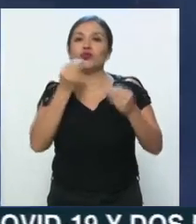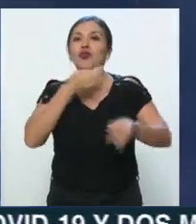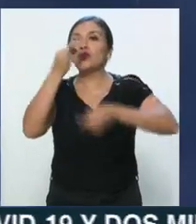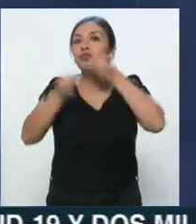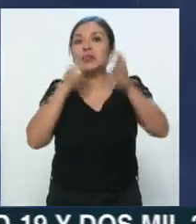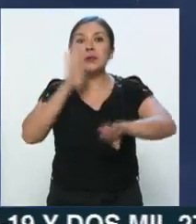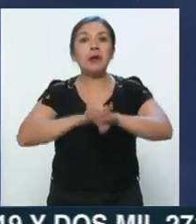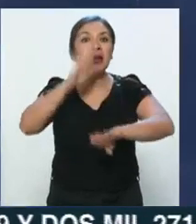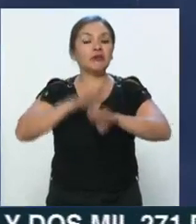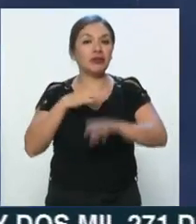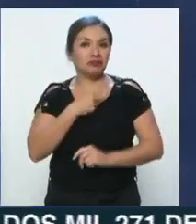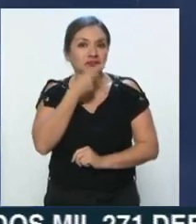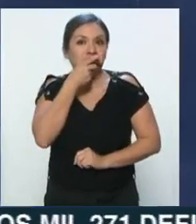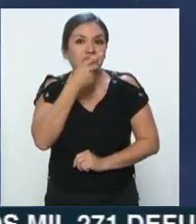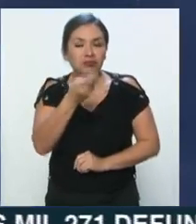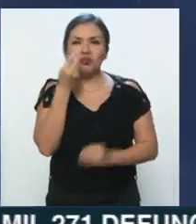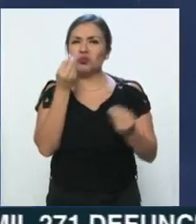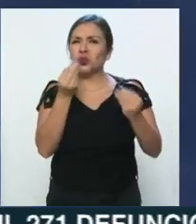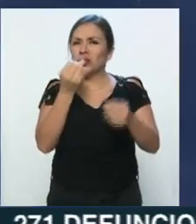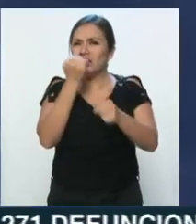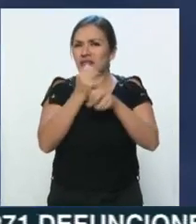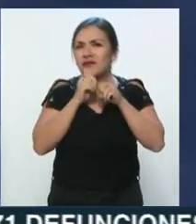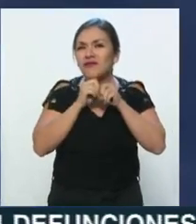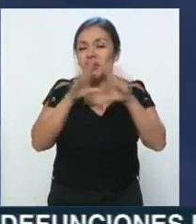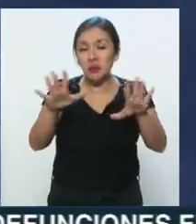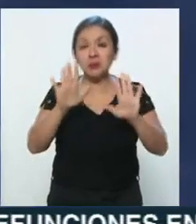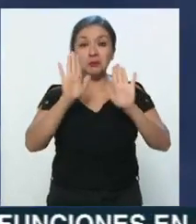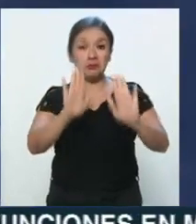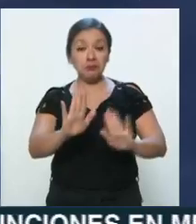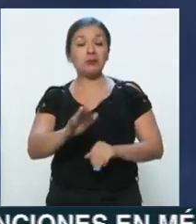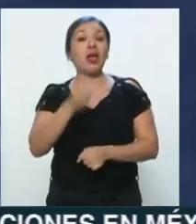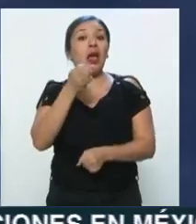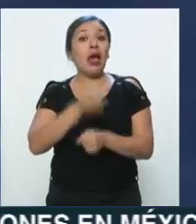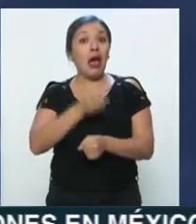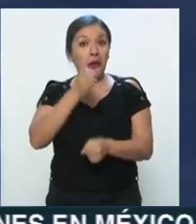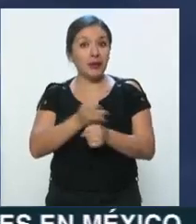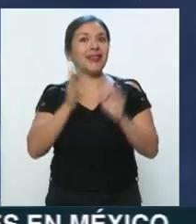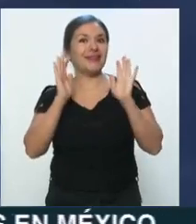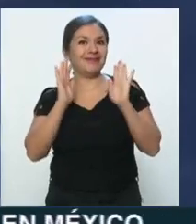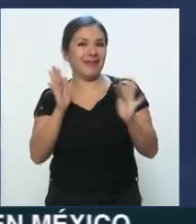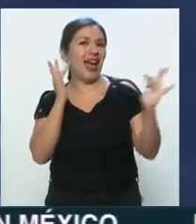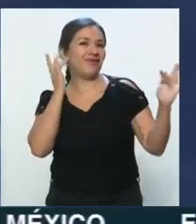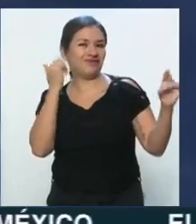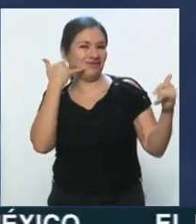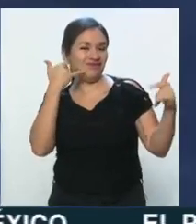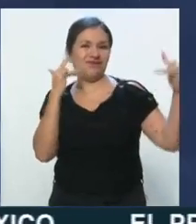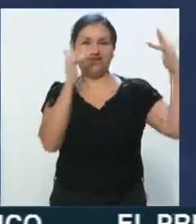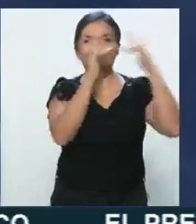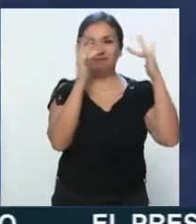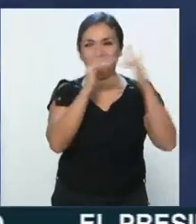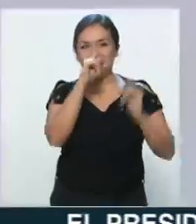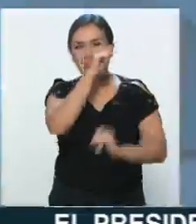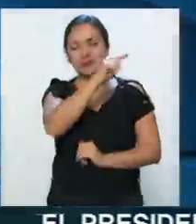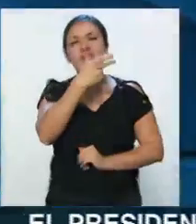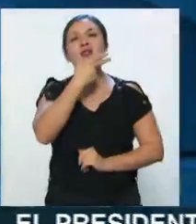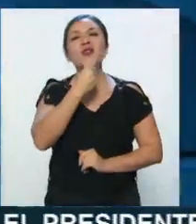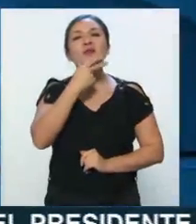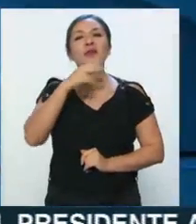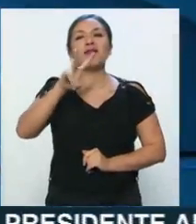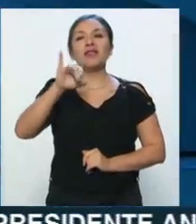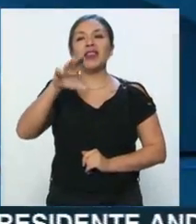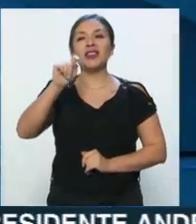noticias que darle a conocer, muchísima información. Y teníamos en la, ahora sí que el enlace, ahora sí lo tenemos con